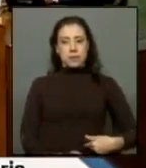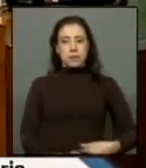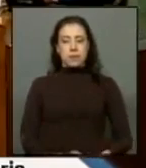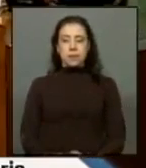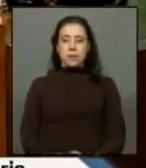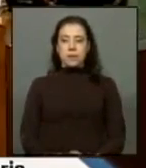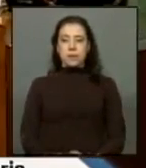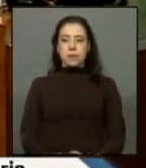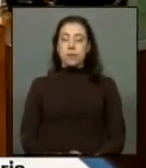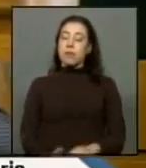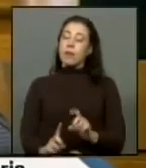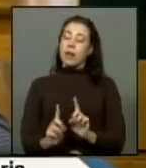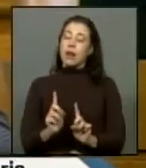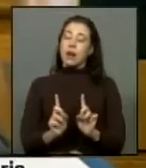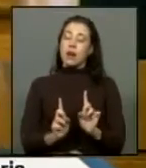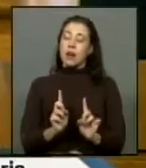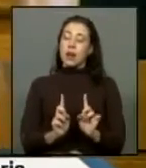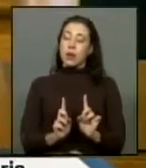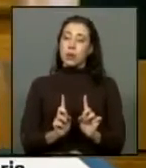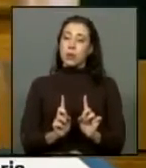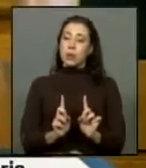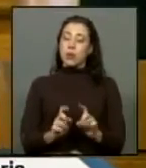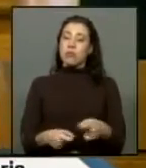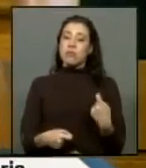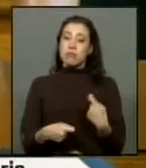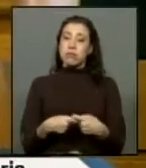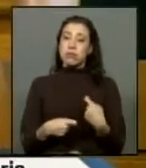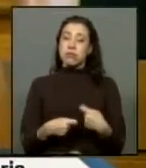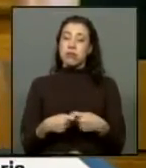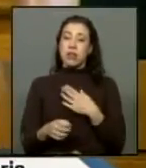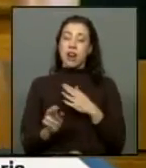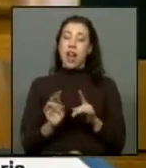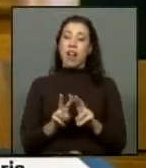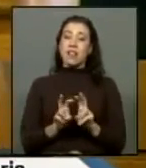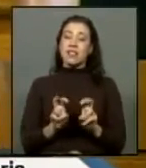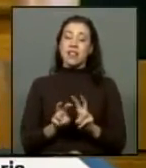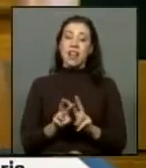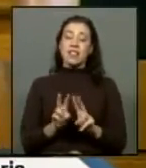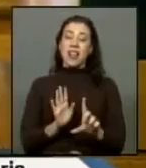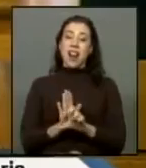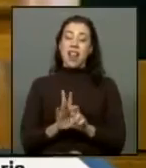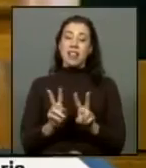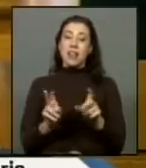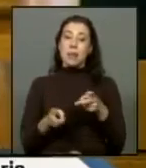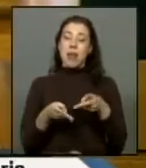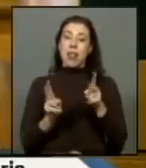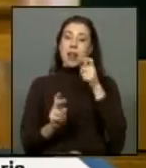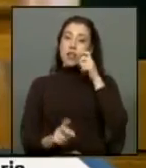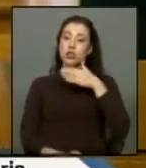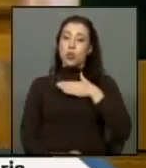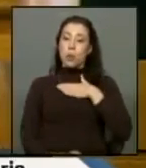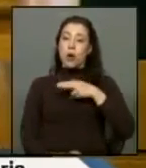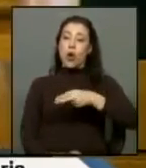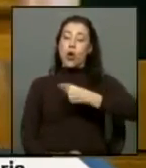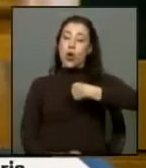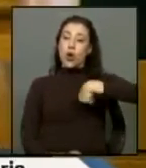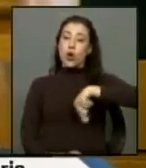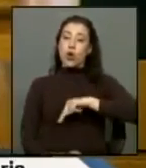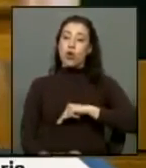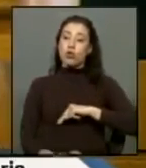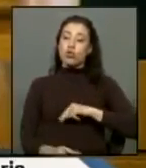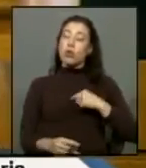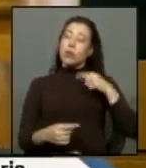mientras algunos se niegan a legislar en materia de derechos humanos nosotros en virtud de nuestra